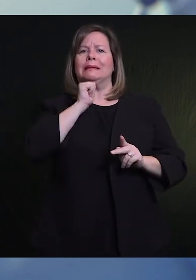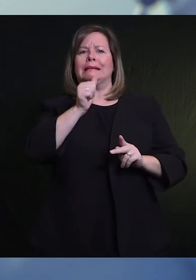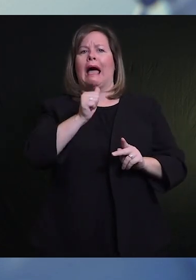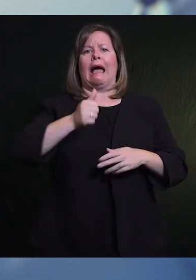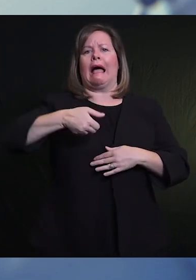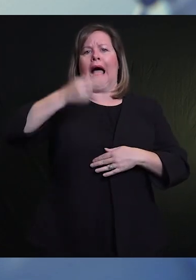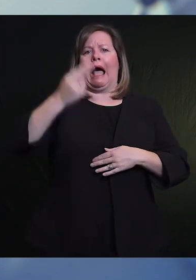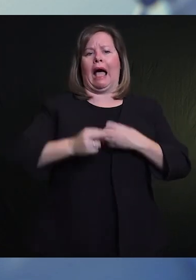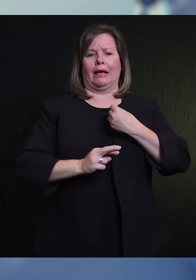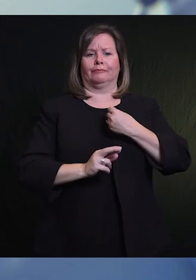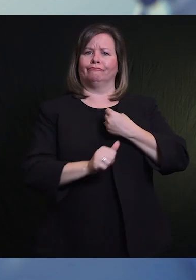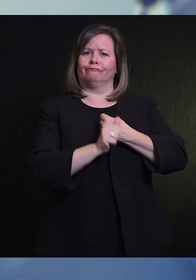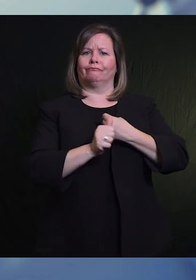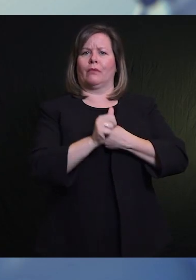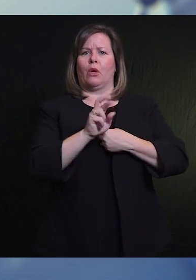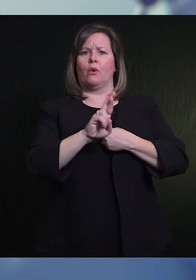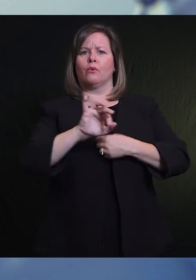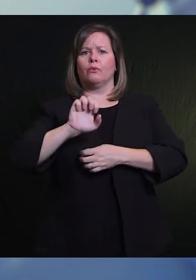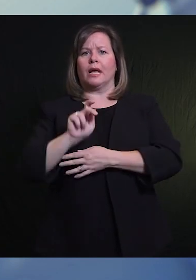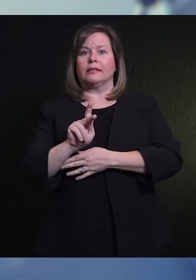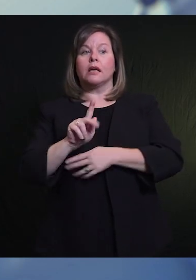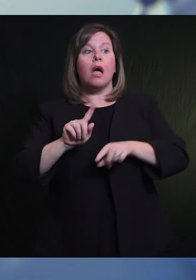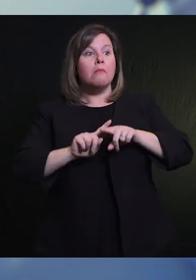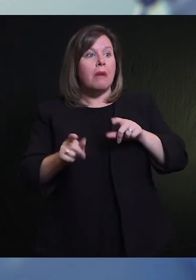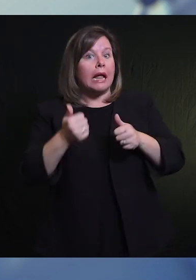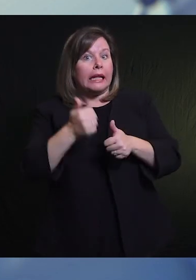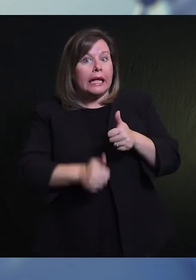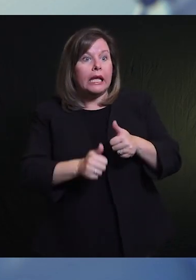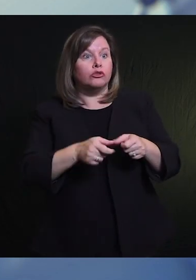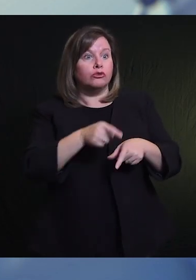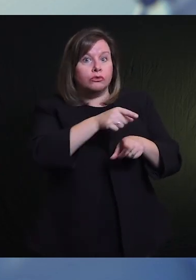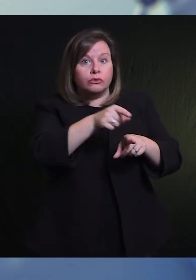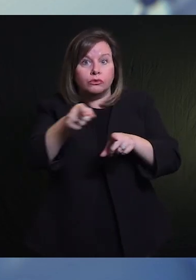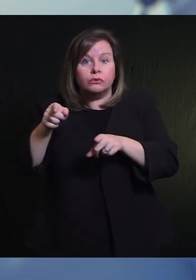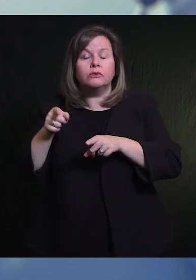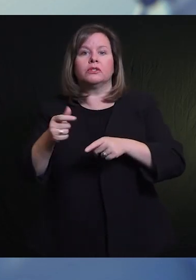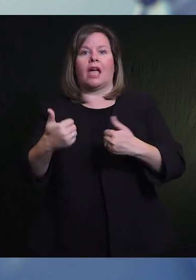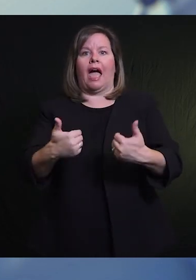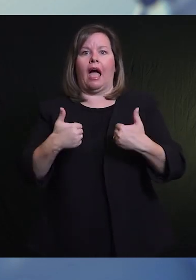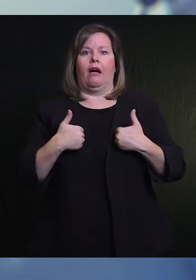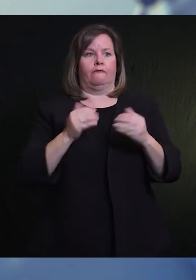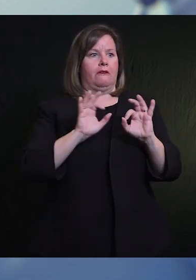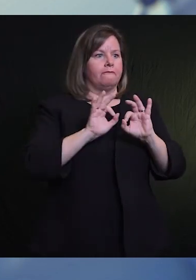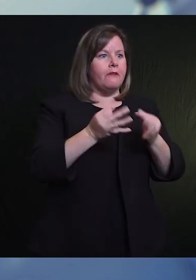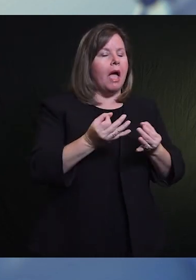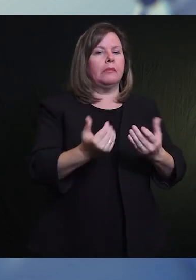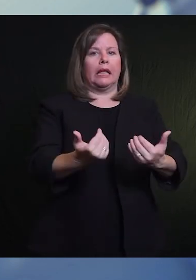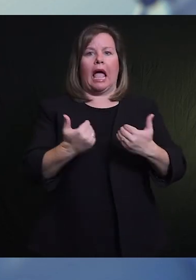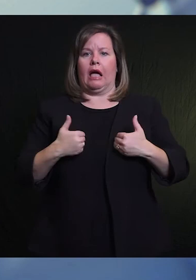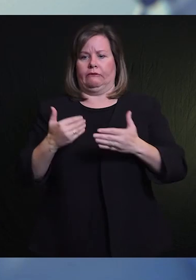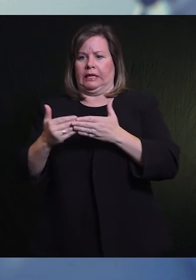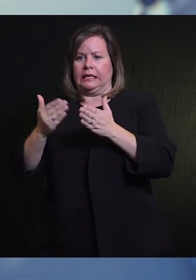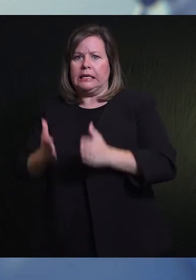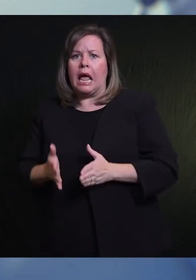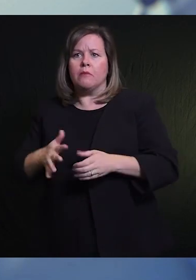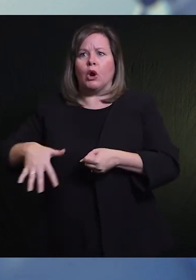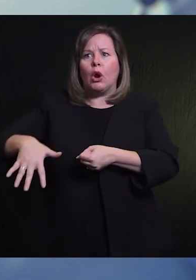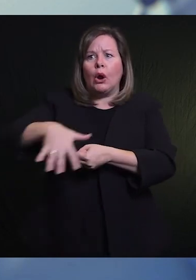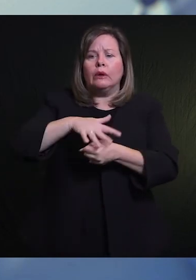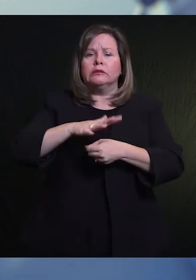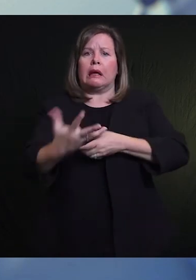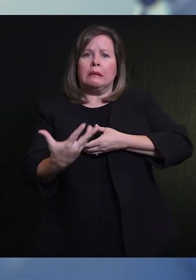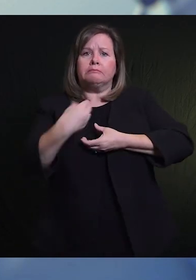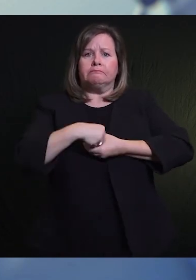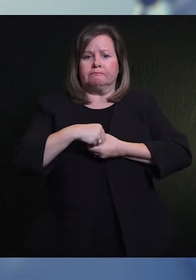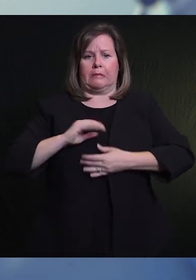a esta comunidad. Y muchas de las personas a las que nos vamos a casa, vivimos cerca de nosotros, son personas que están